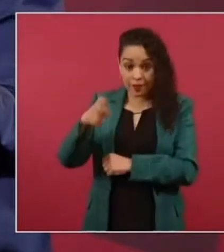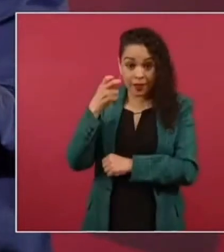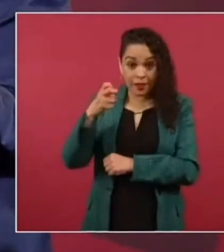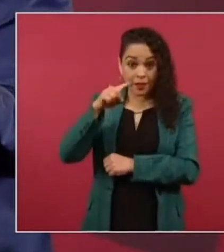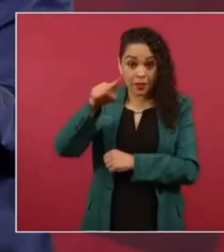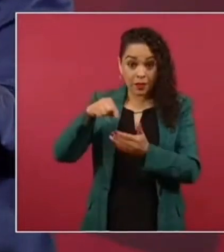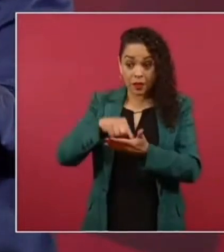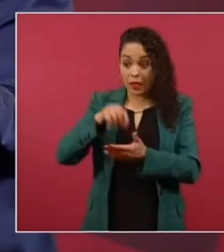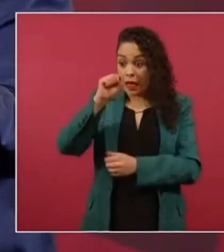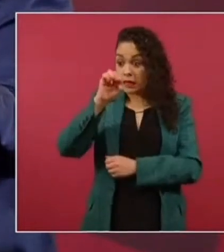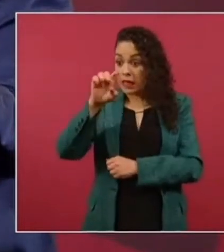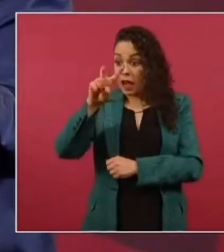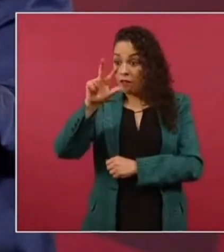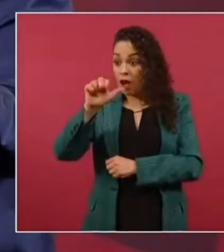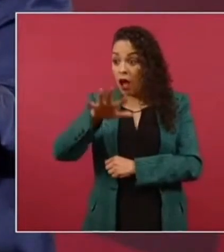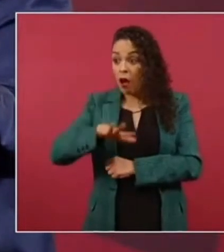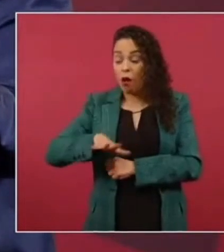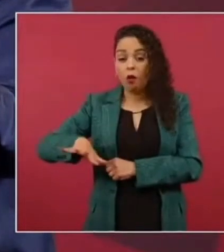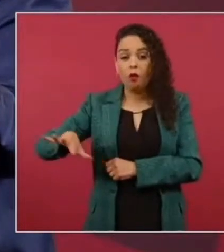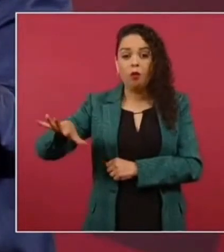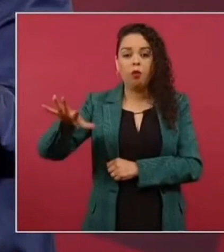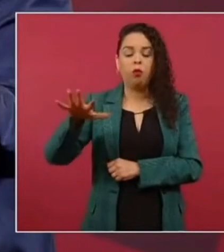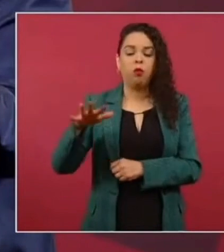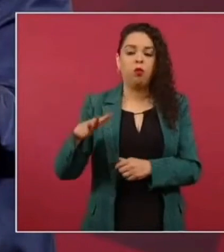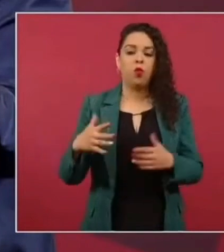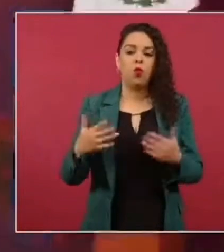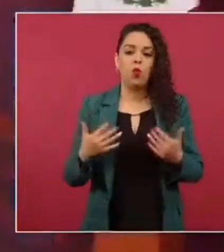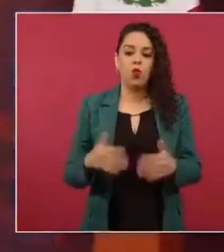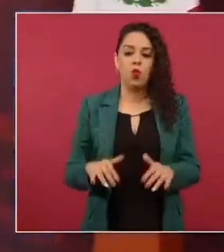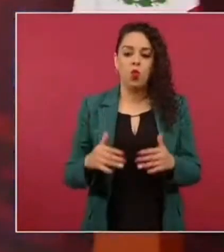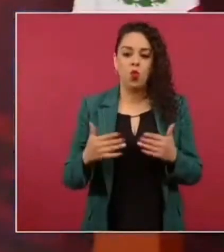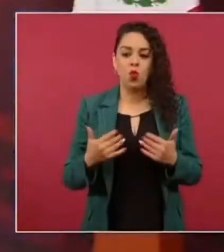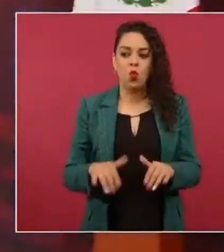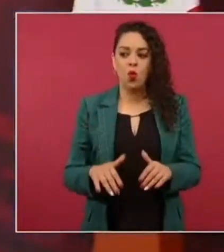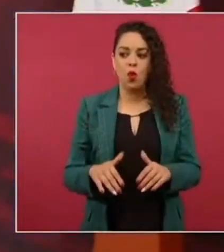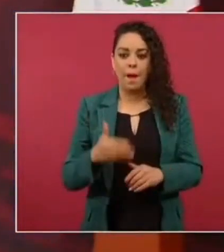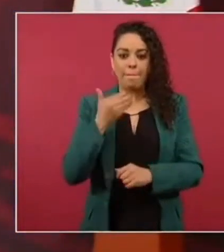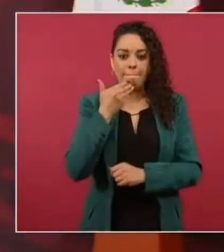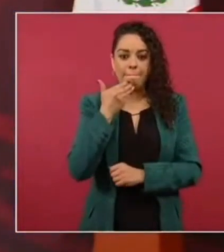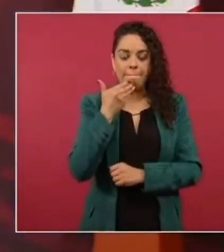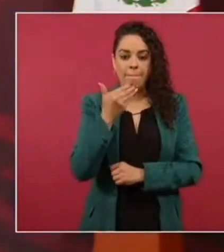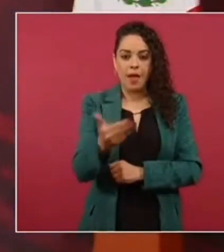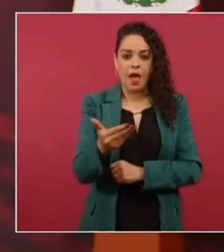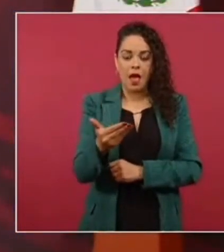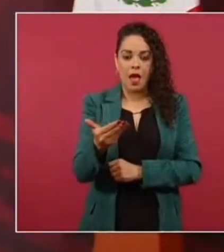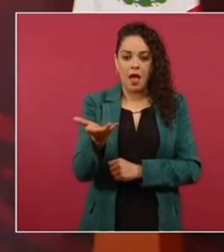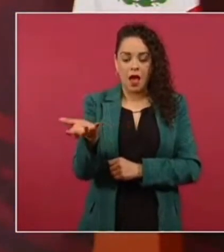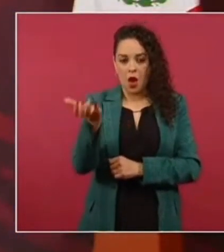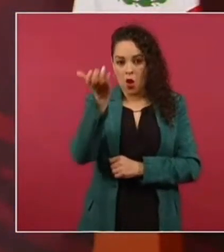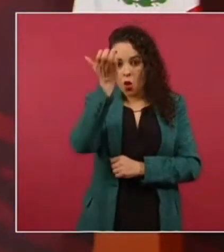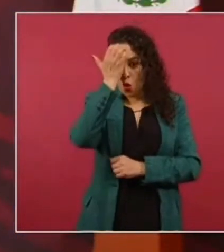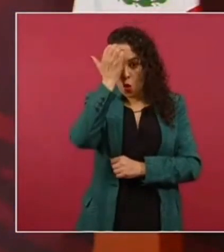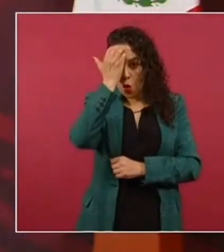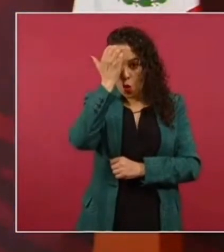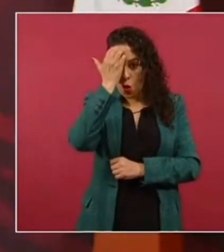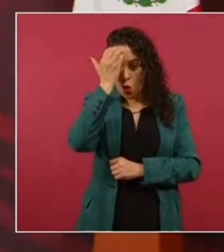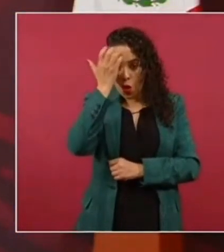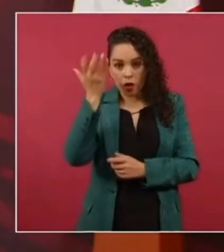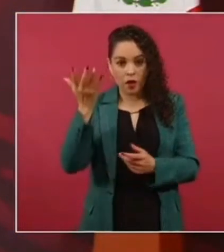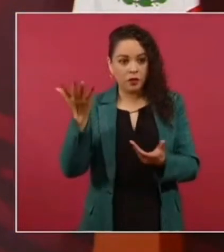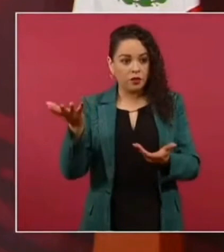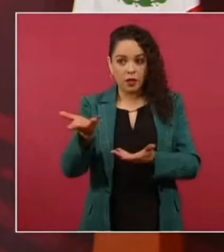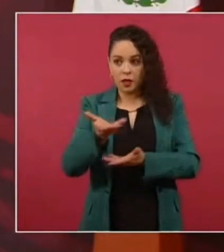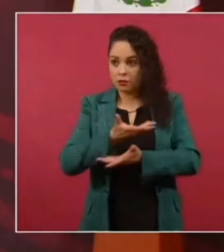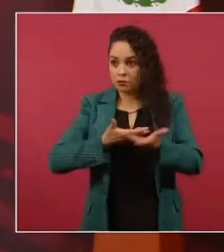poder conocer convivir con la